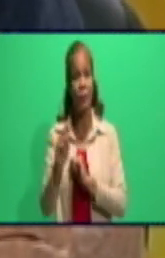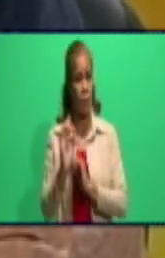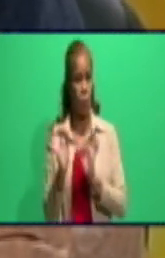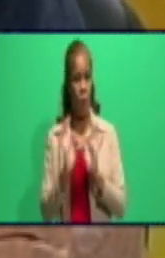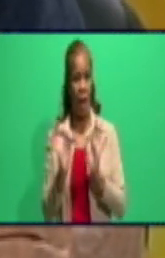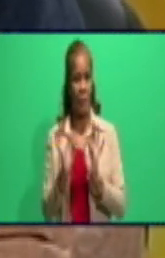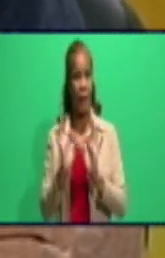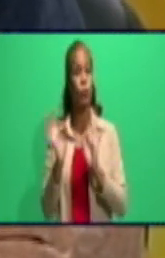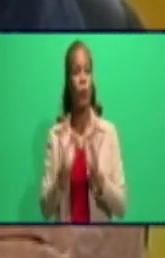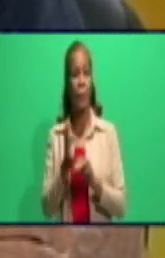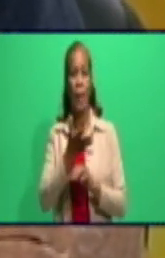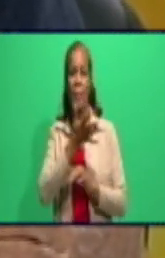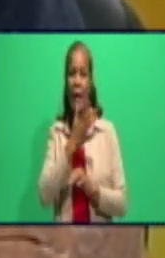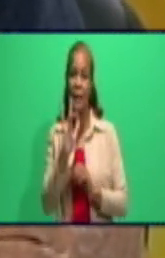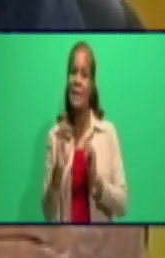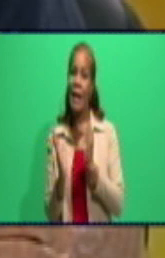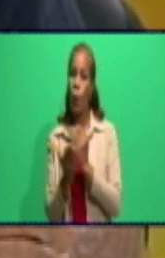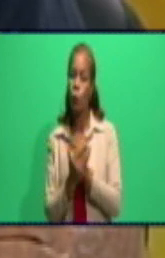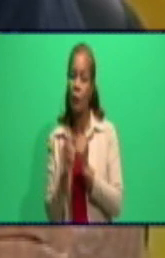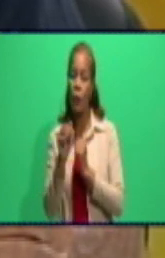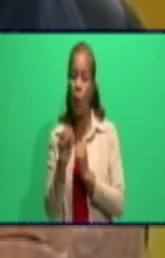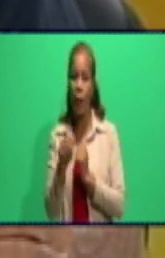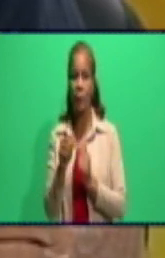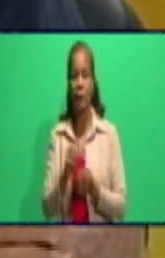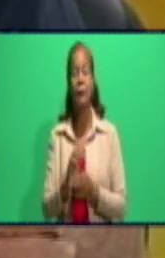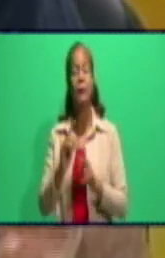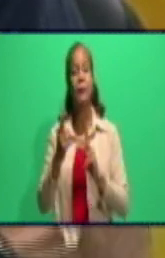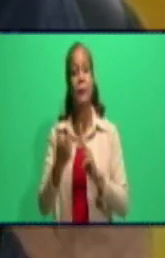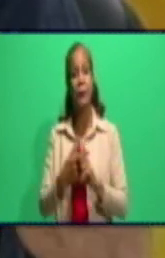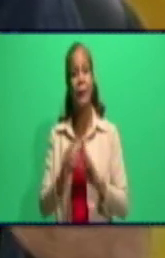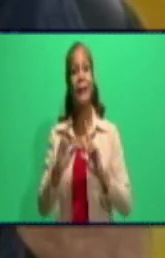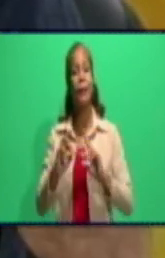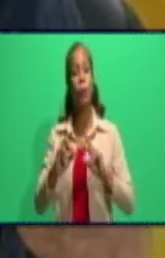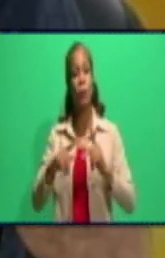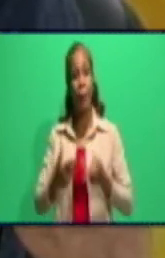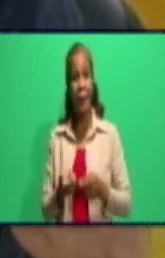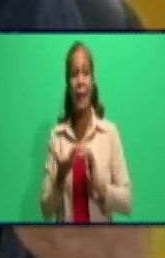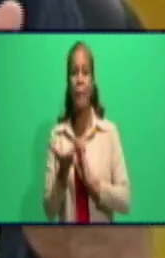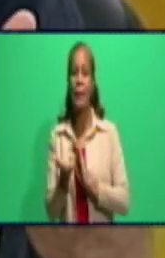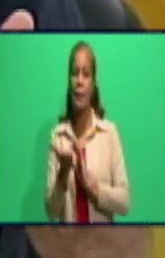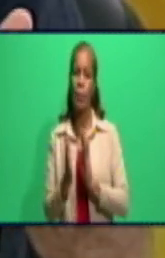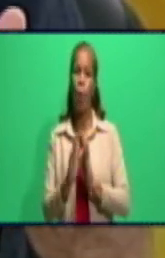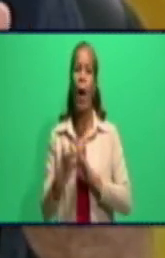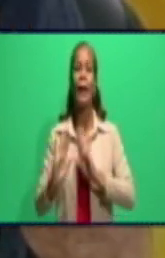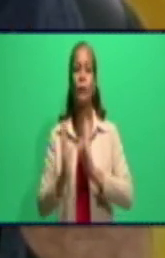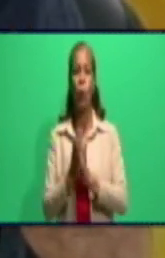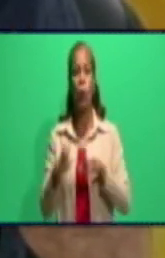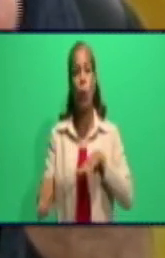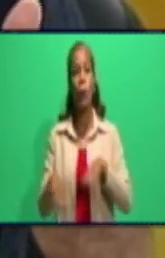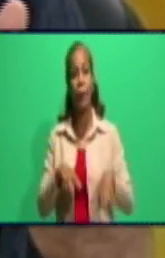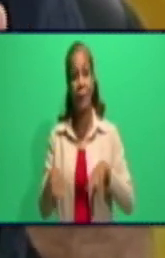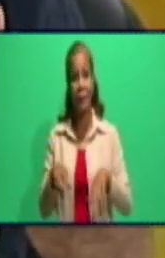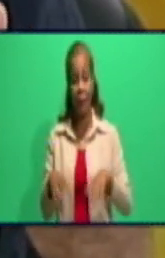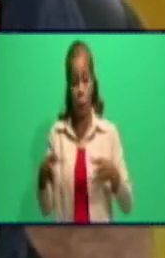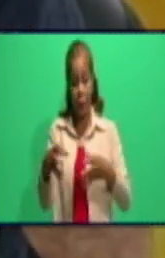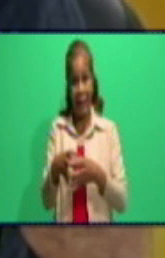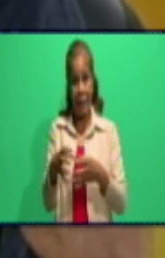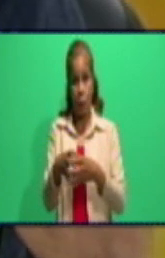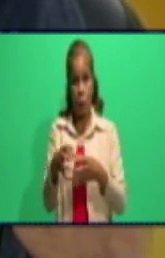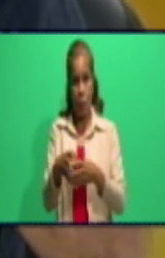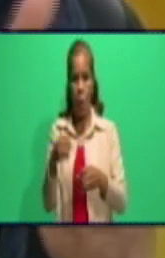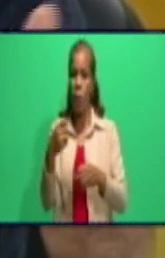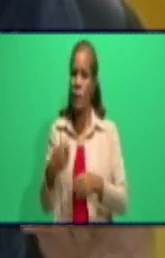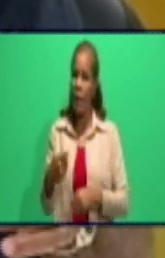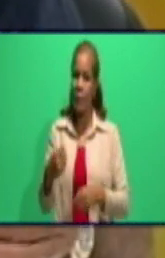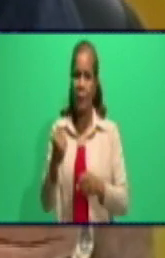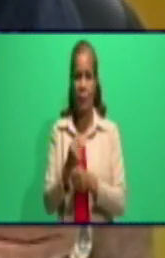que estamos trabajando, y nosotros pedirles, repito, a las administraciones que trabajen con los equipos que tienen, porque además el equipo de infección, no